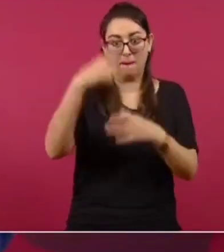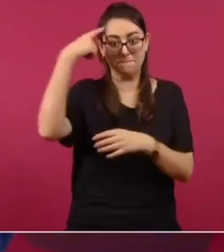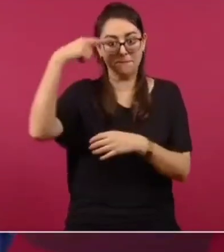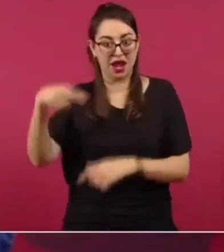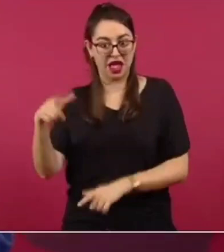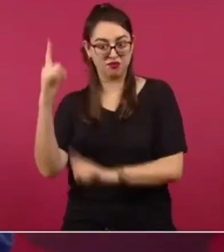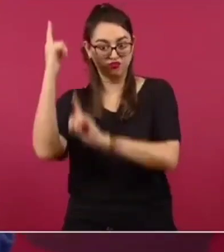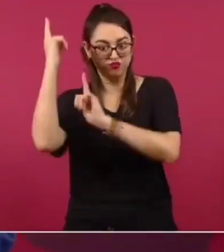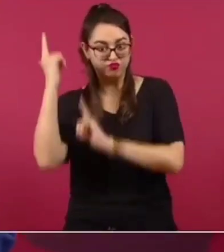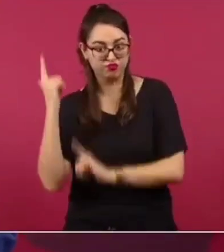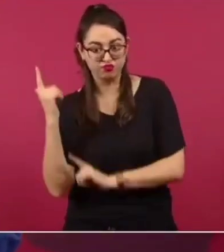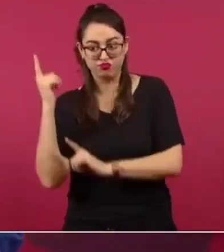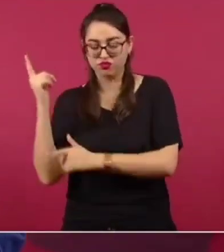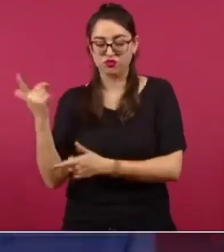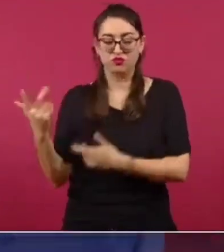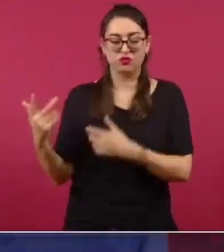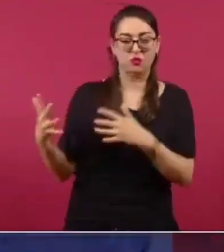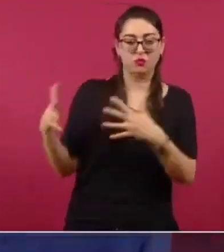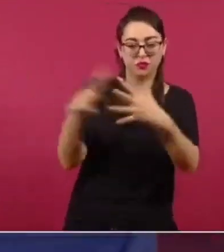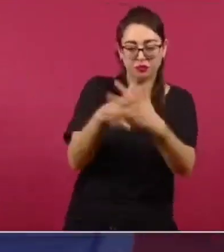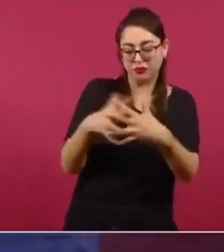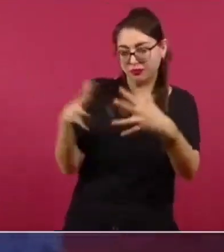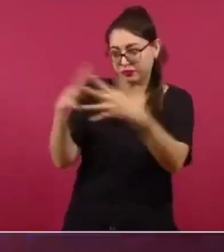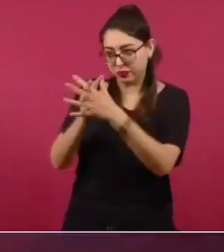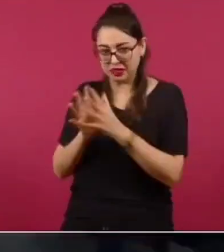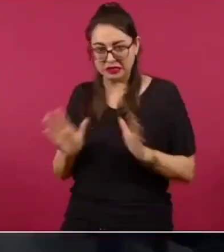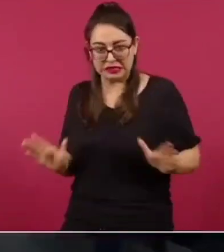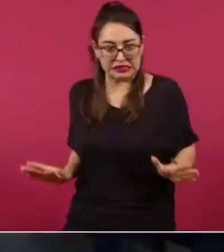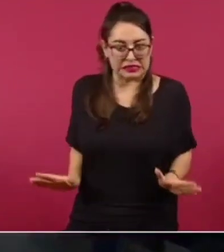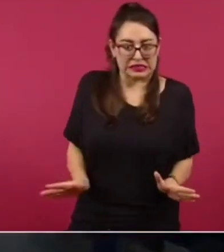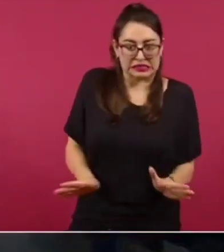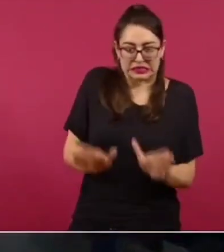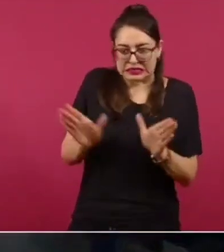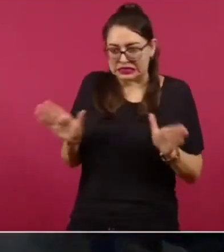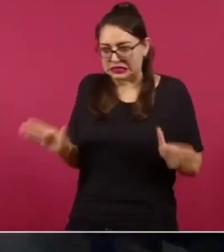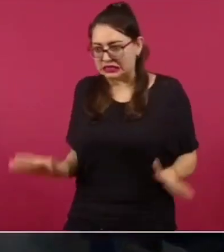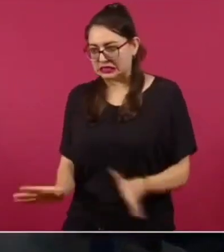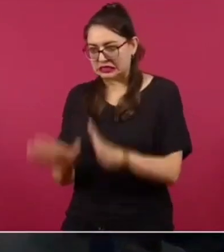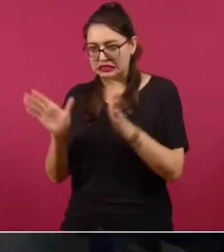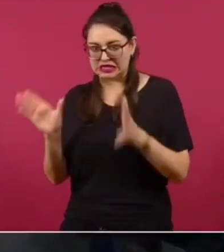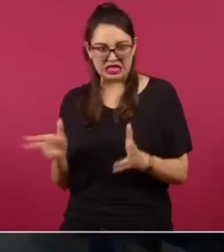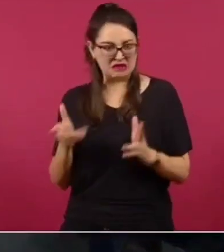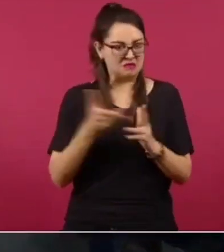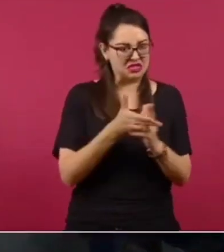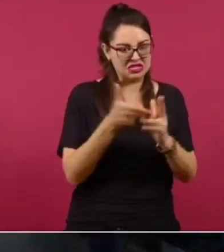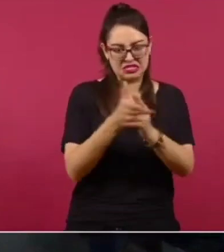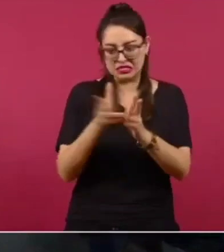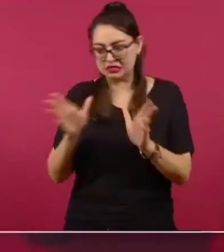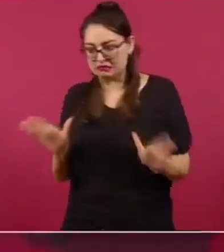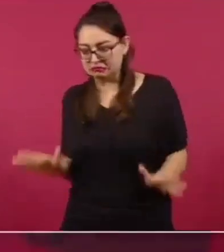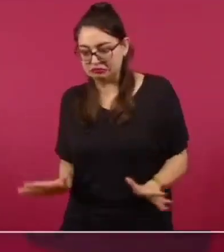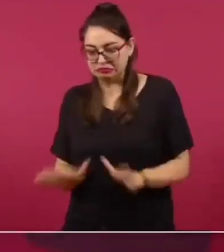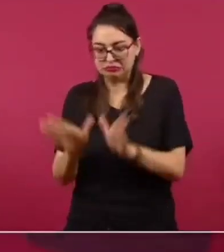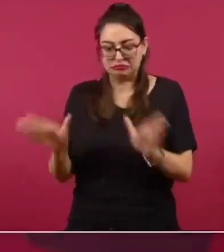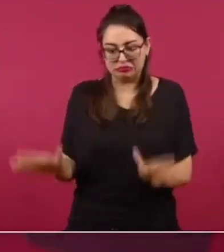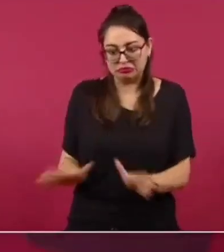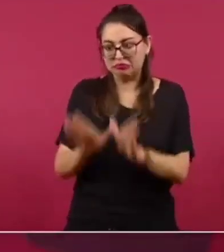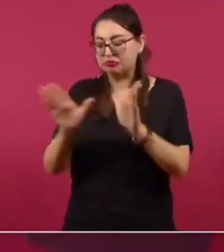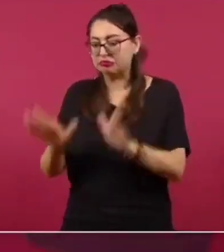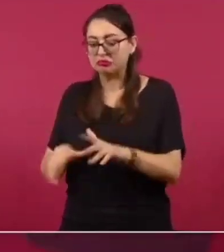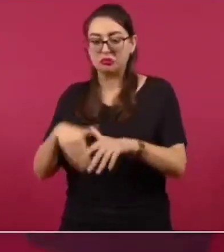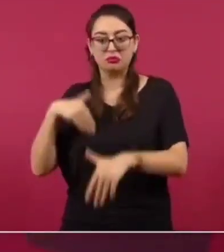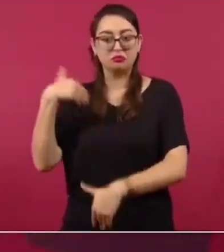por otros asuntos y luego al deporte,